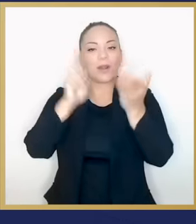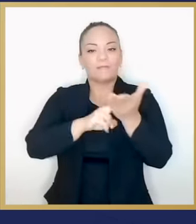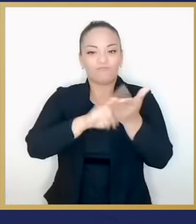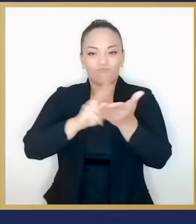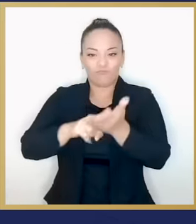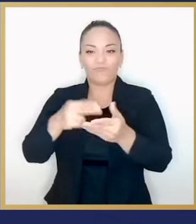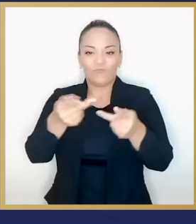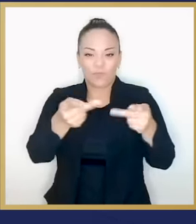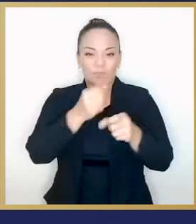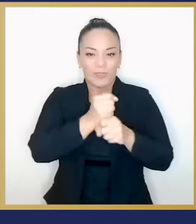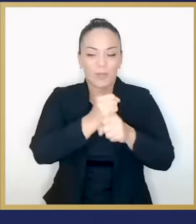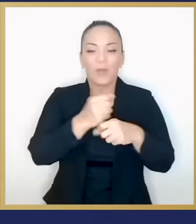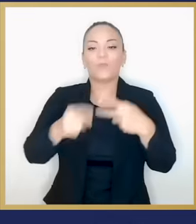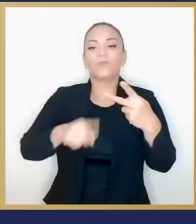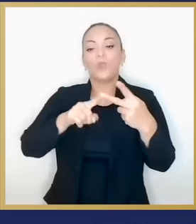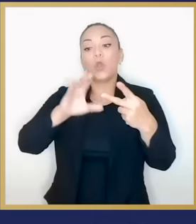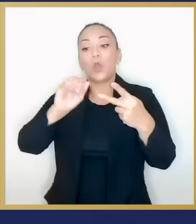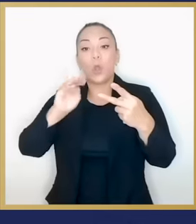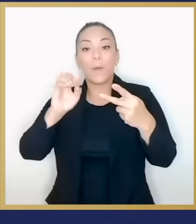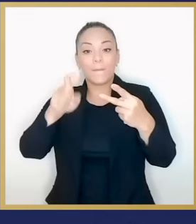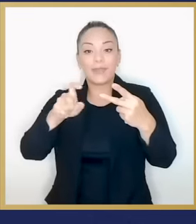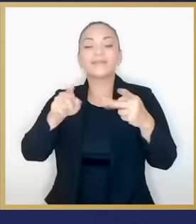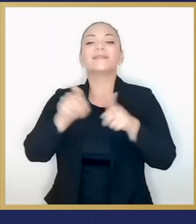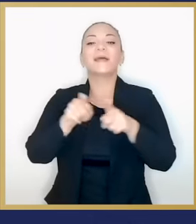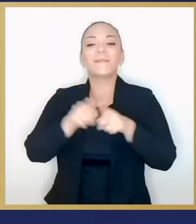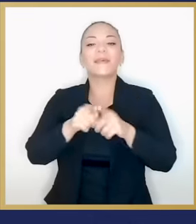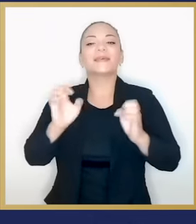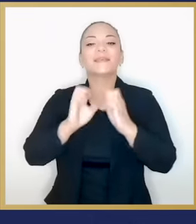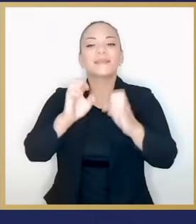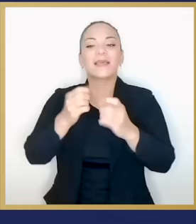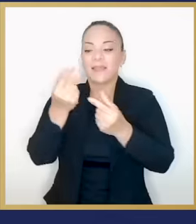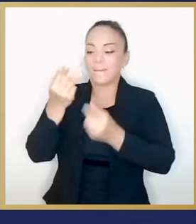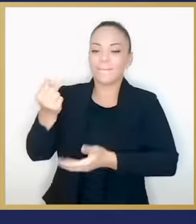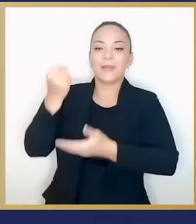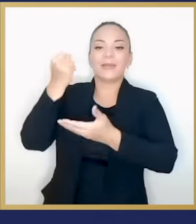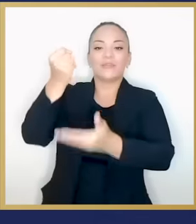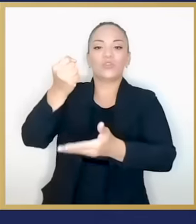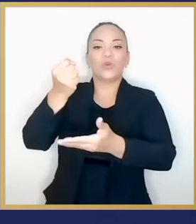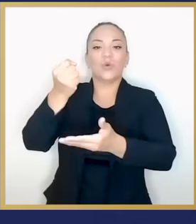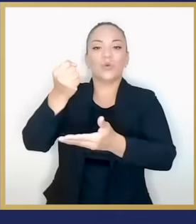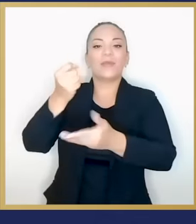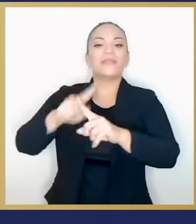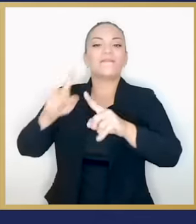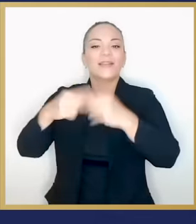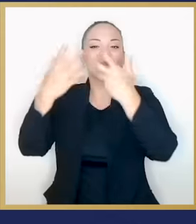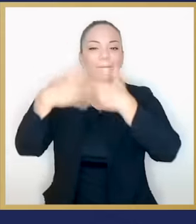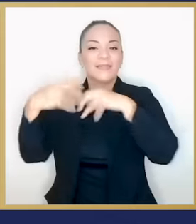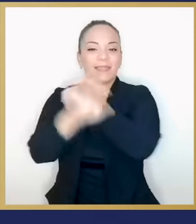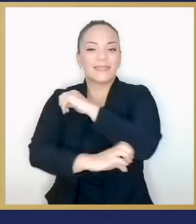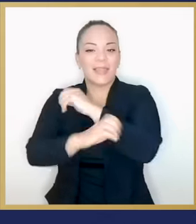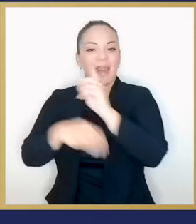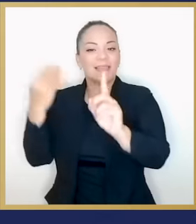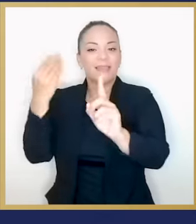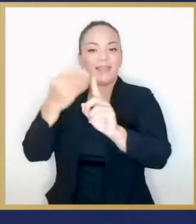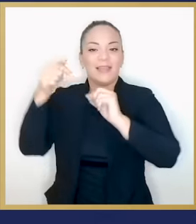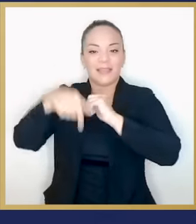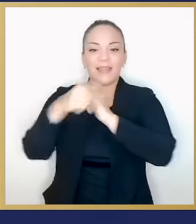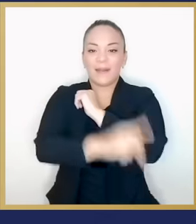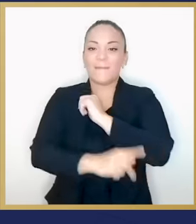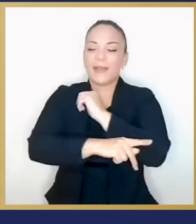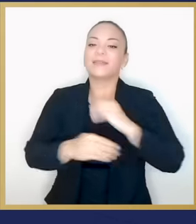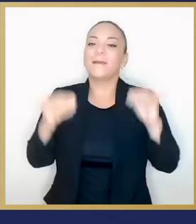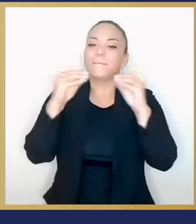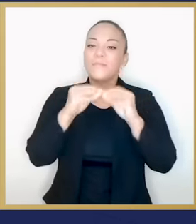y desde el Ministerio de Comercio Exterior con la Estrategia de Inversión Extranjera Directa para que en nuestro país